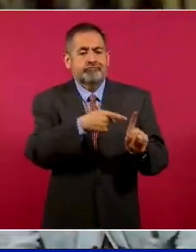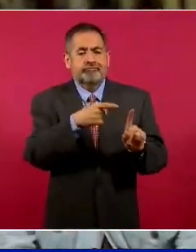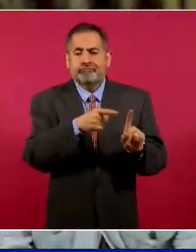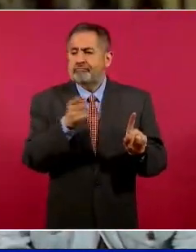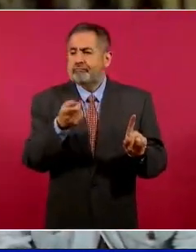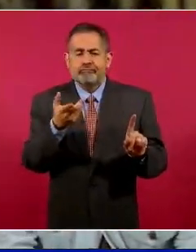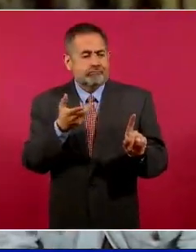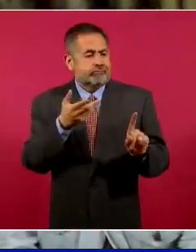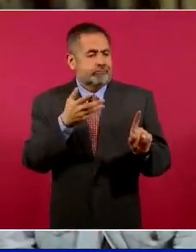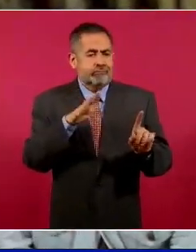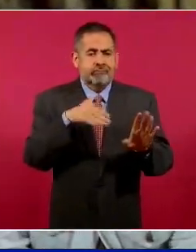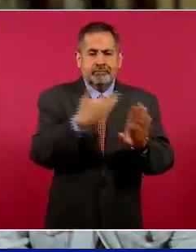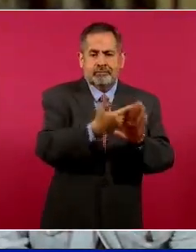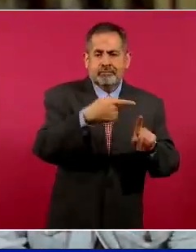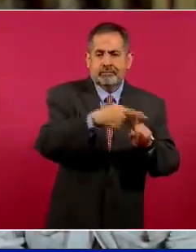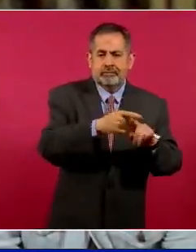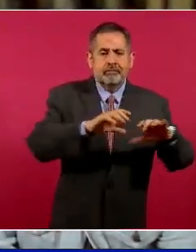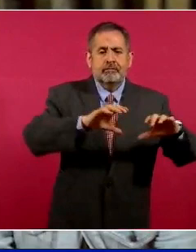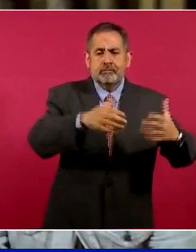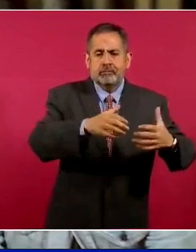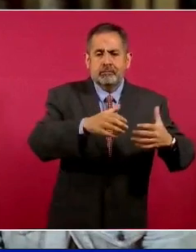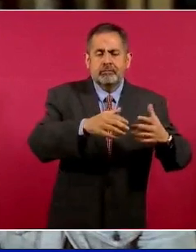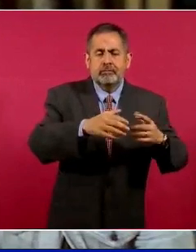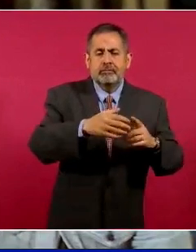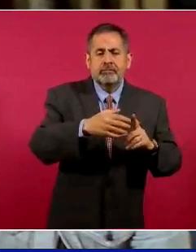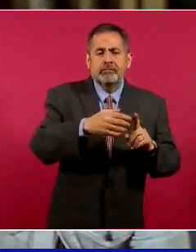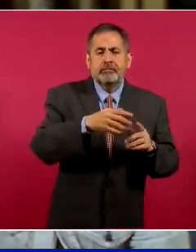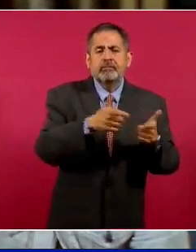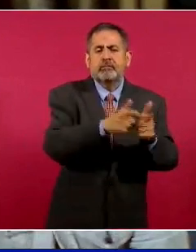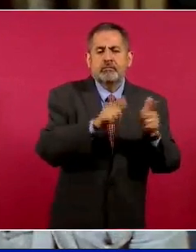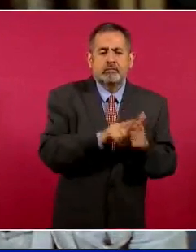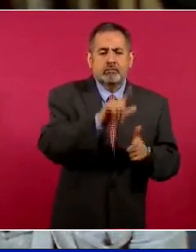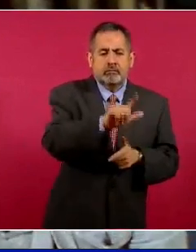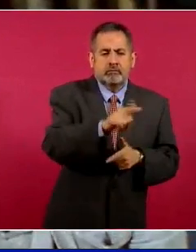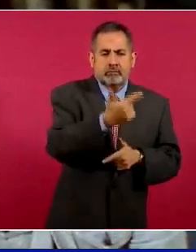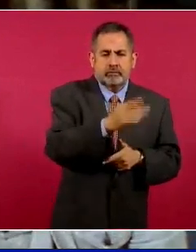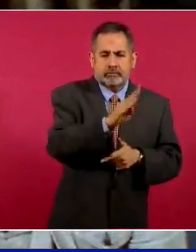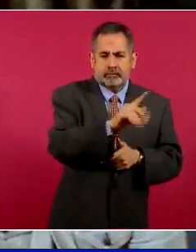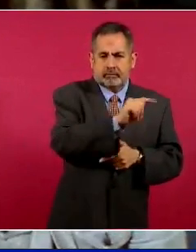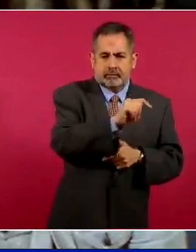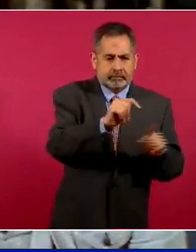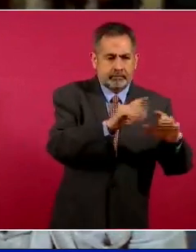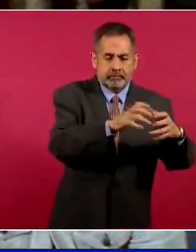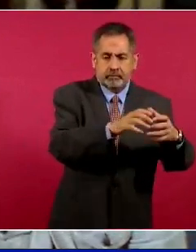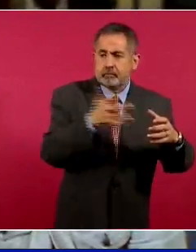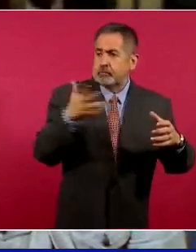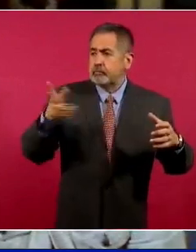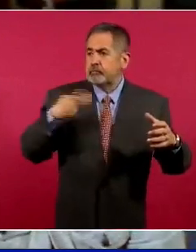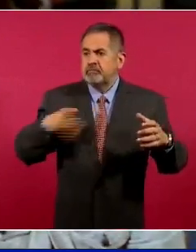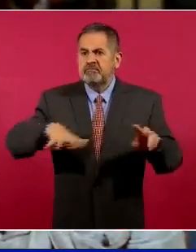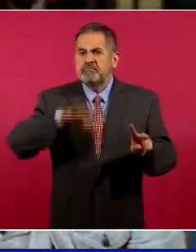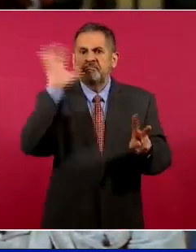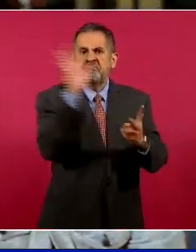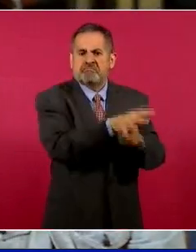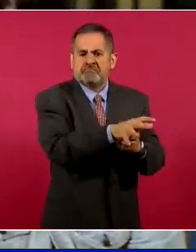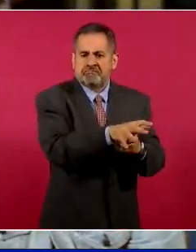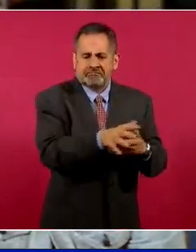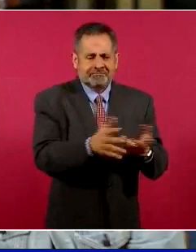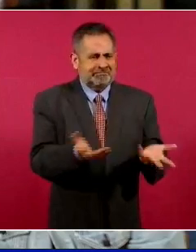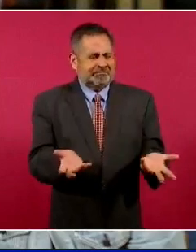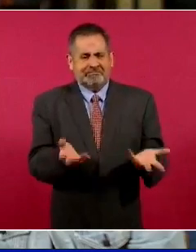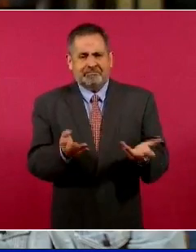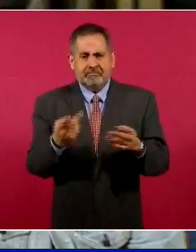agresión a una pareja de la comunidad LGBT por parte de 10 sujetos sin ningún motivo aparente.